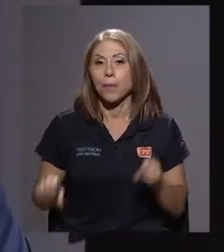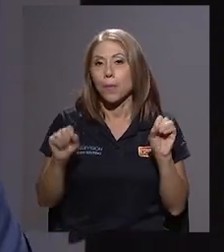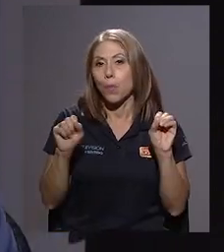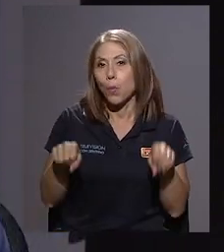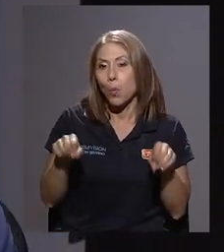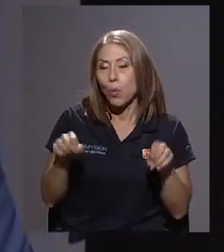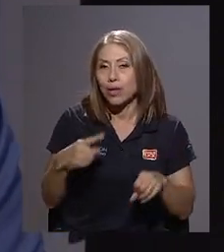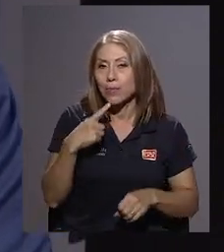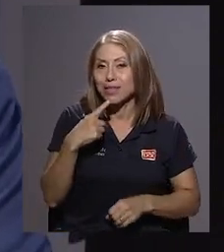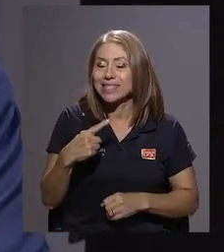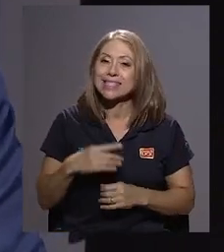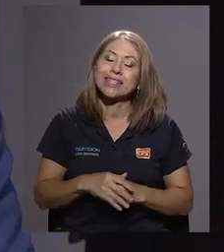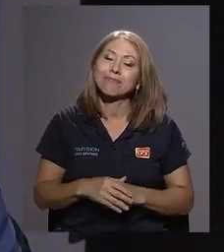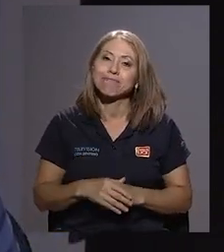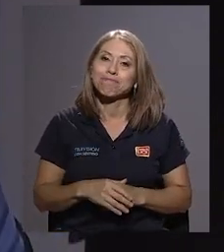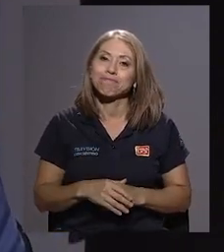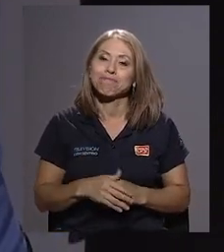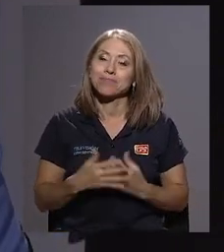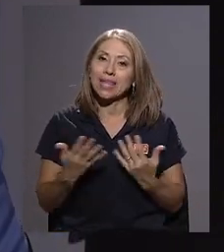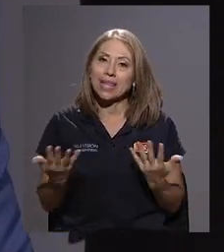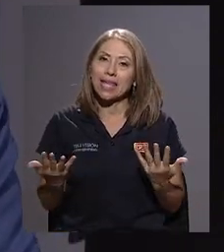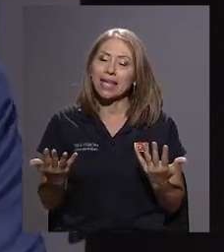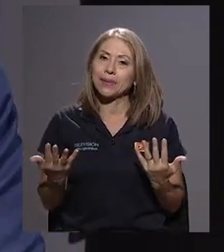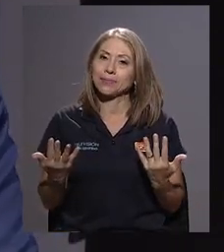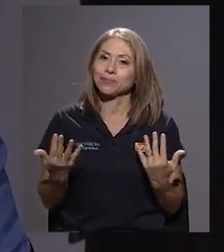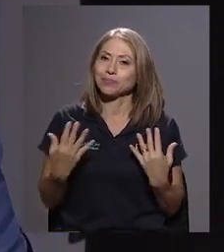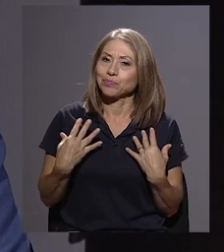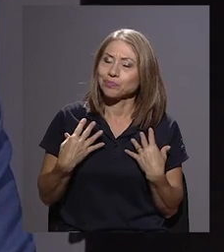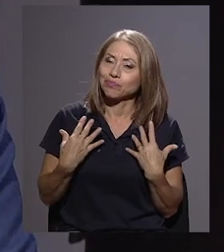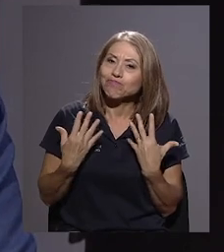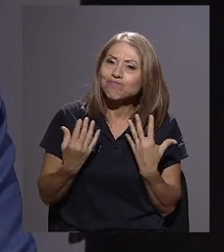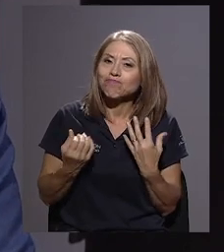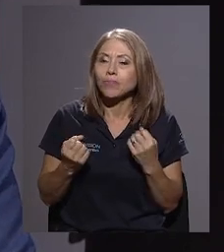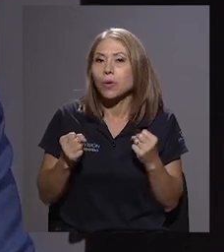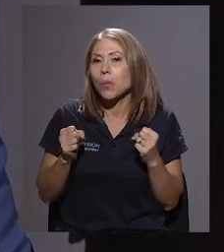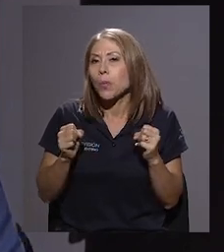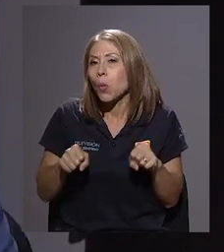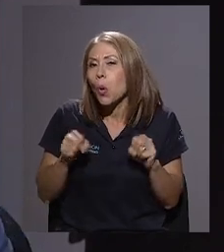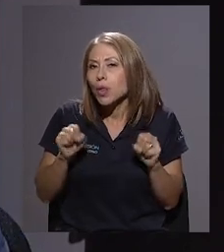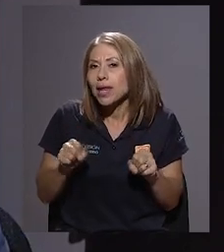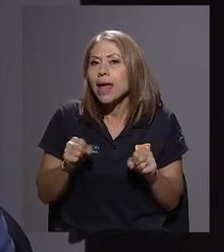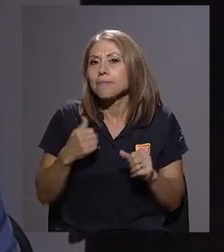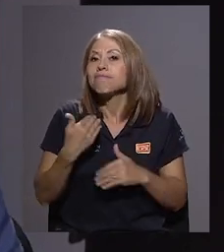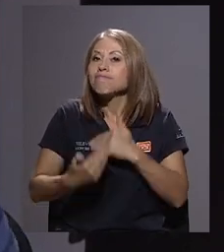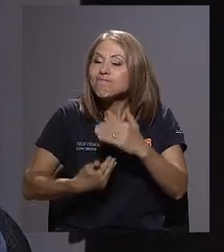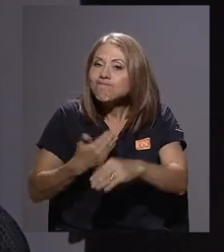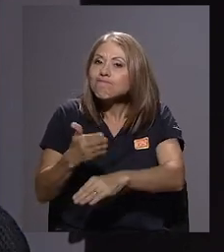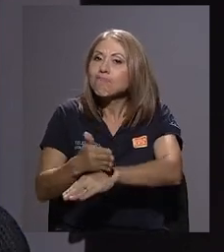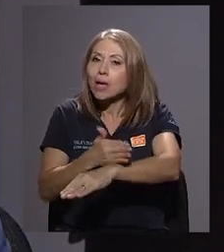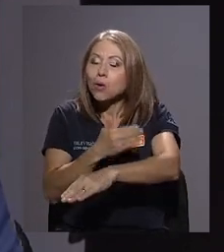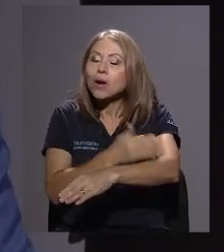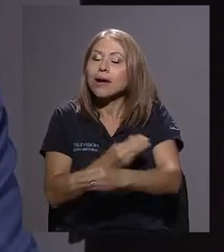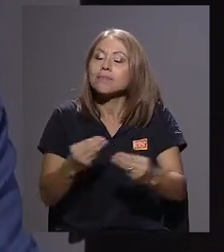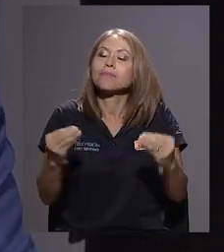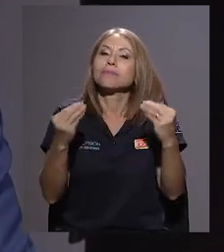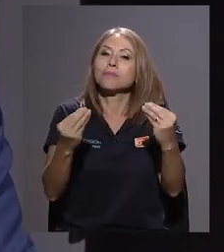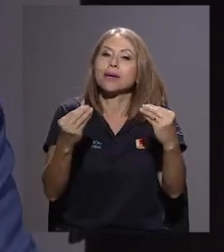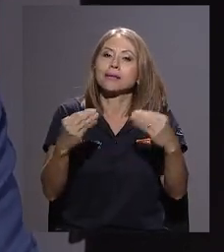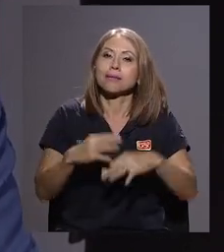Podemos decir que está en un estado que podría mejorar bastante.